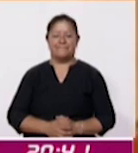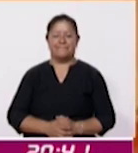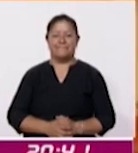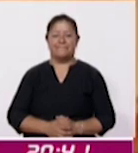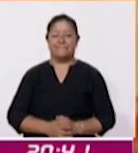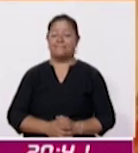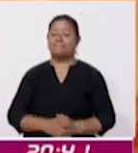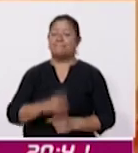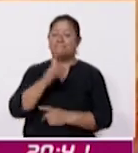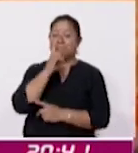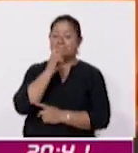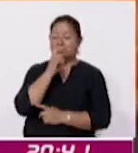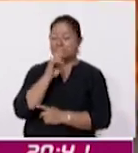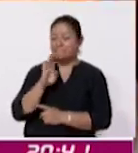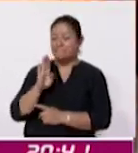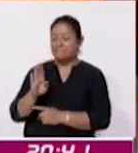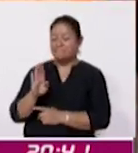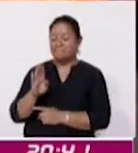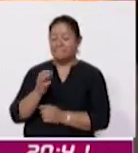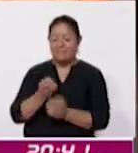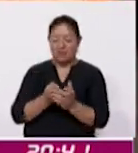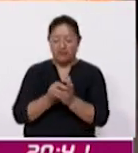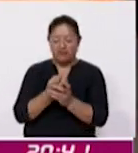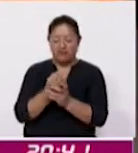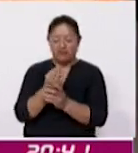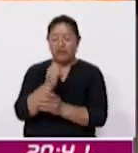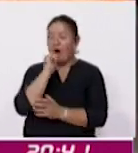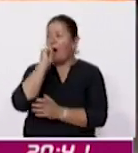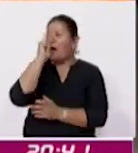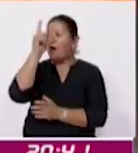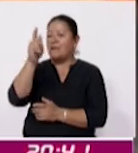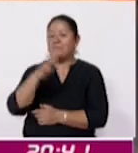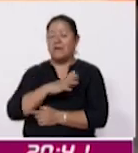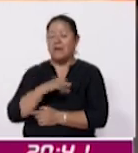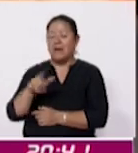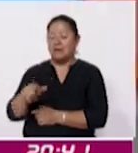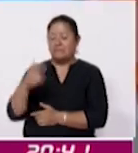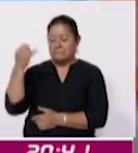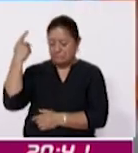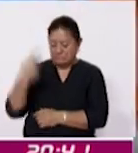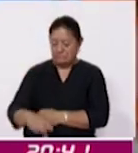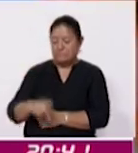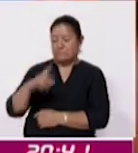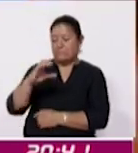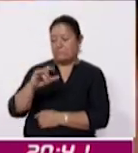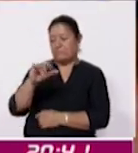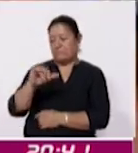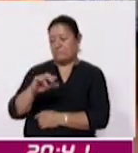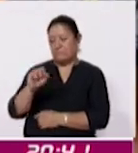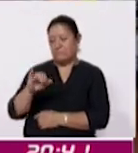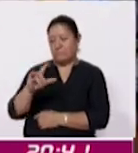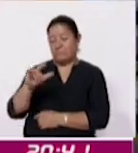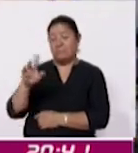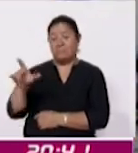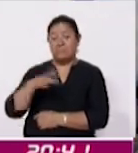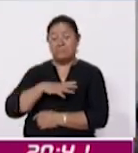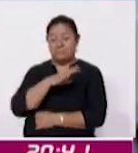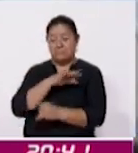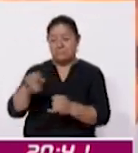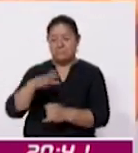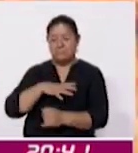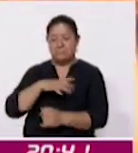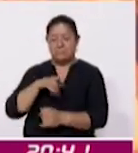agua de barranca espuma para el alma de las descendientes de Aposonalot declara Silva Lara es una de las finalistas de la categoría